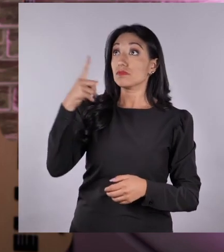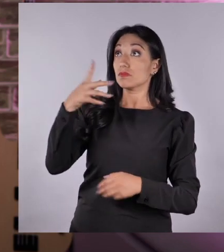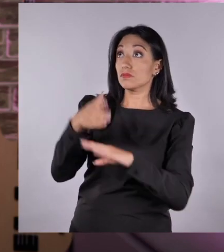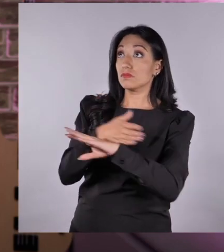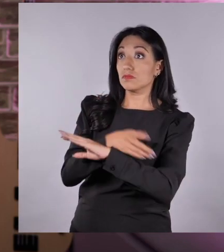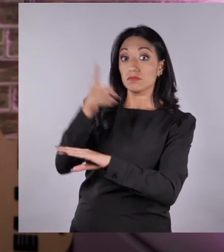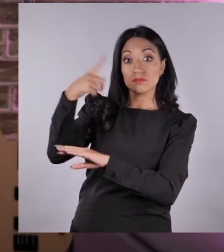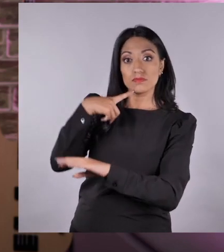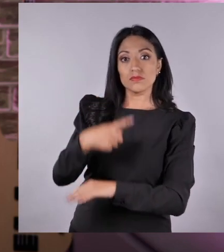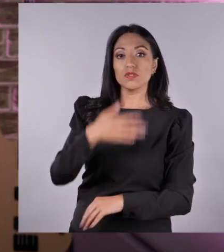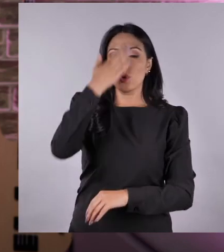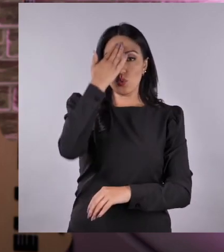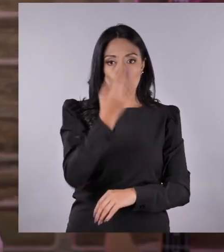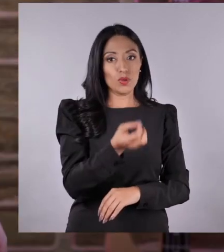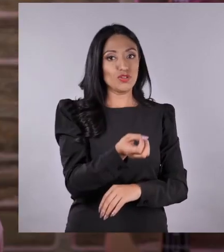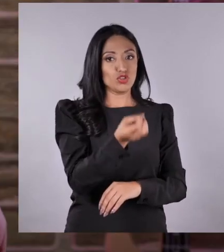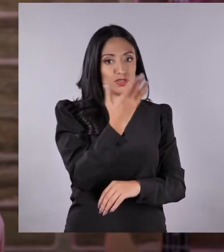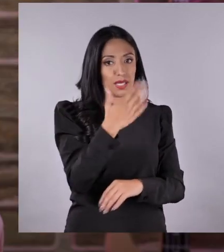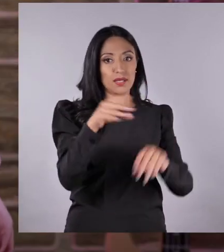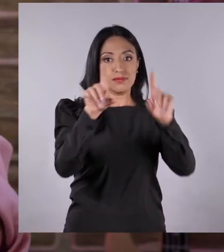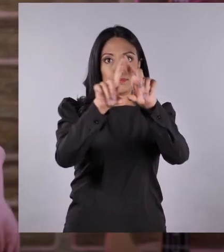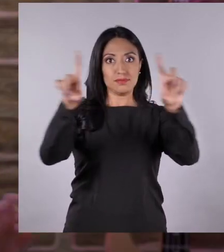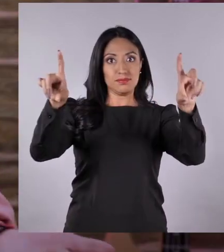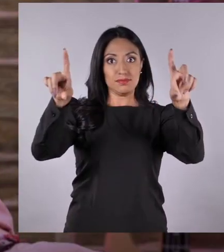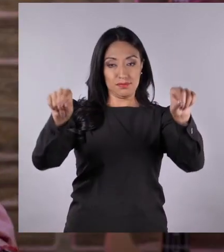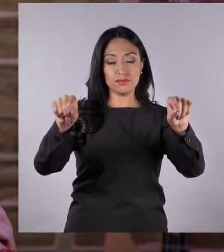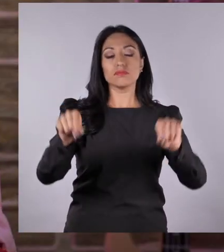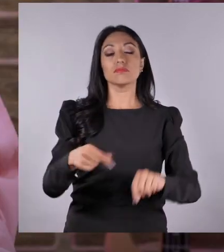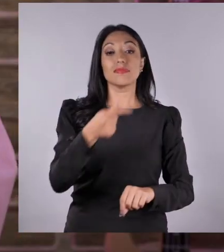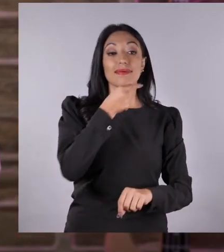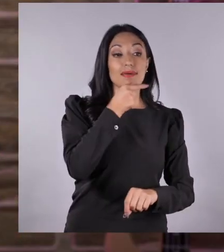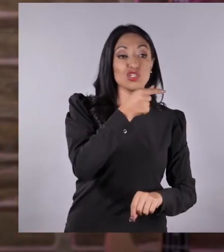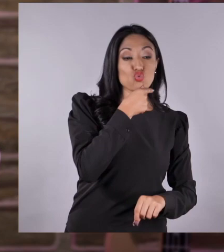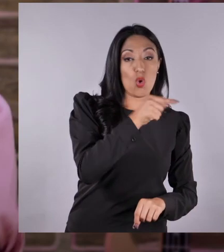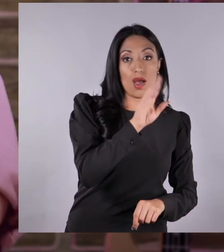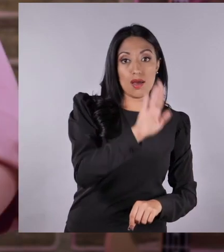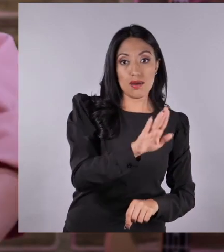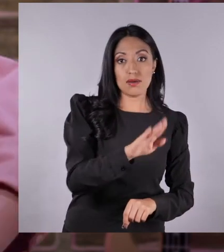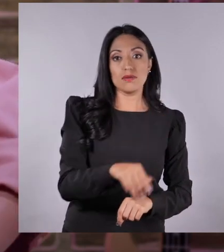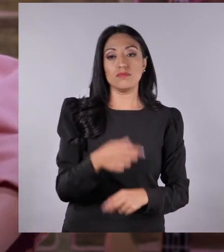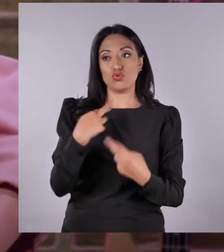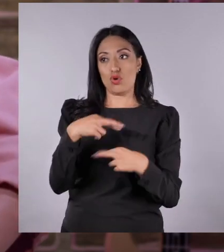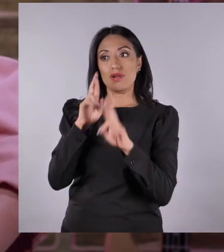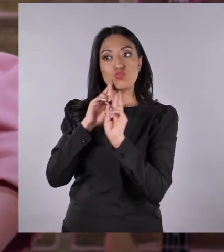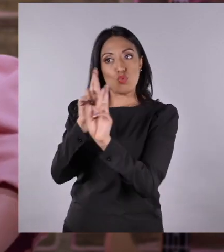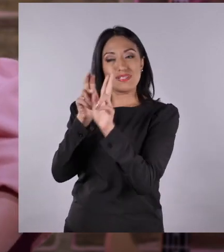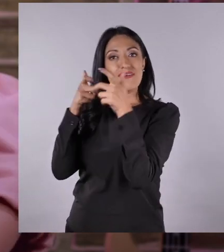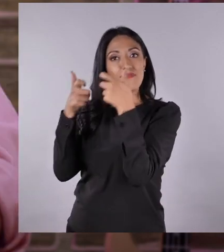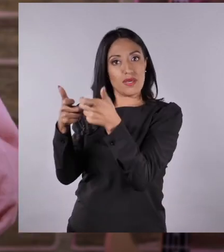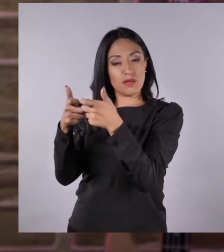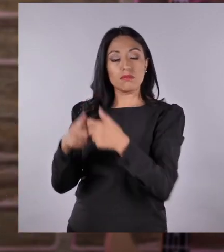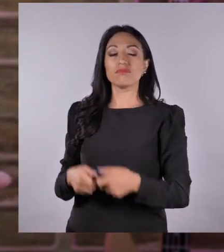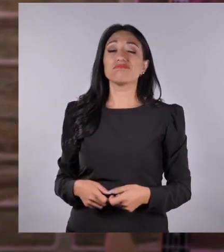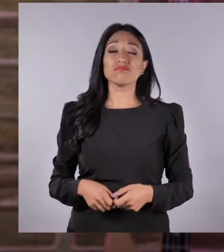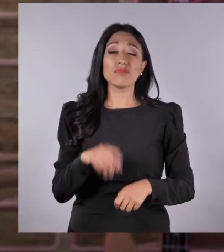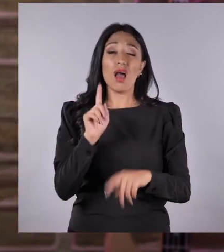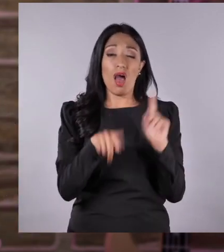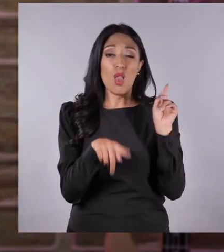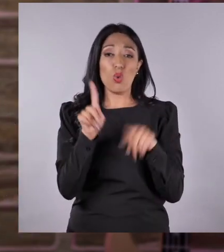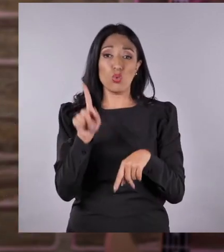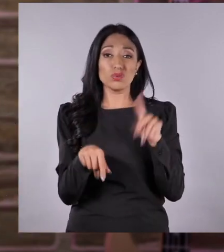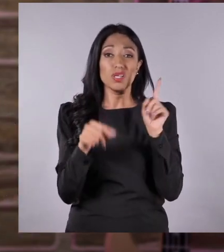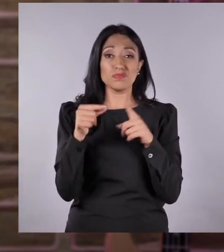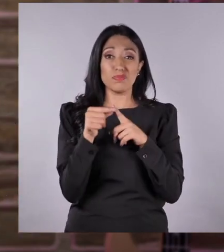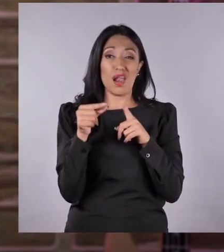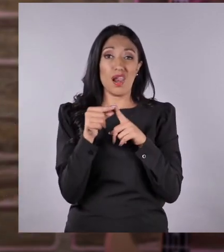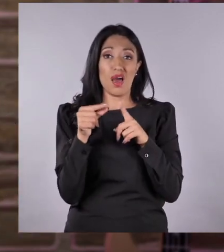Lo que dijo el Nick es, buenos días, ¿cómo estás? Y yo le respondí que bien. Aunque descubrí que